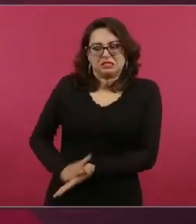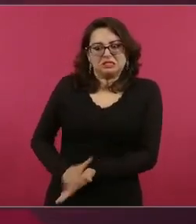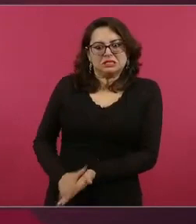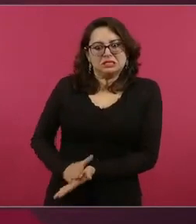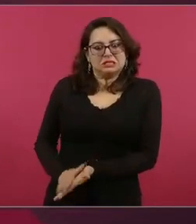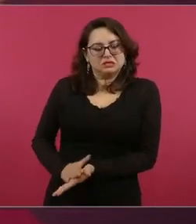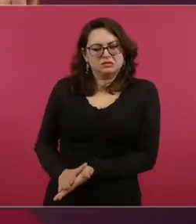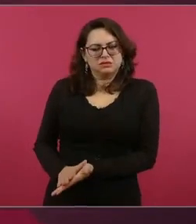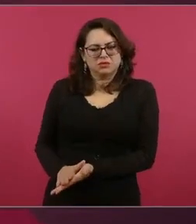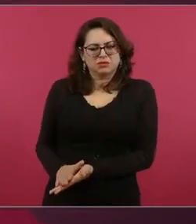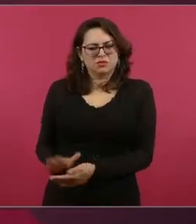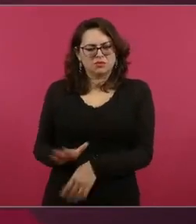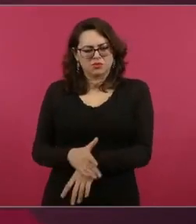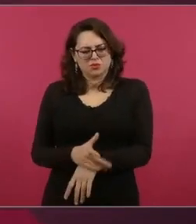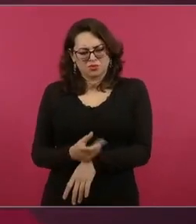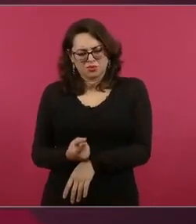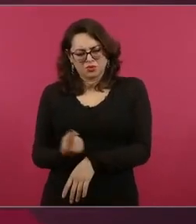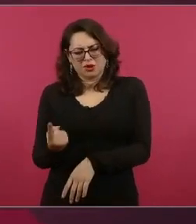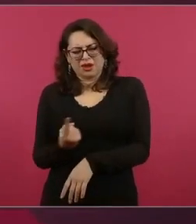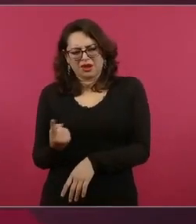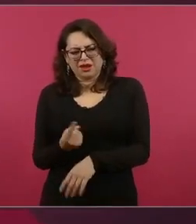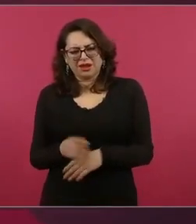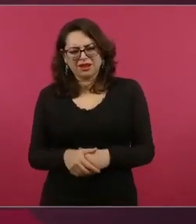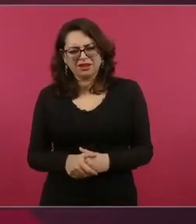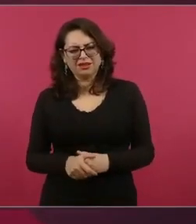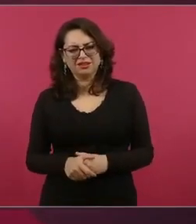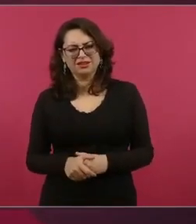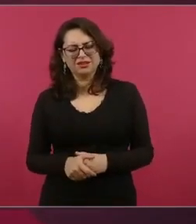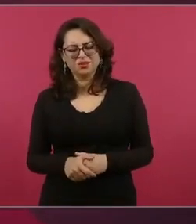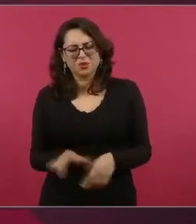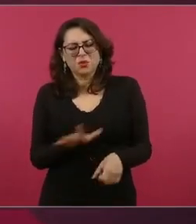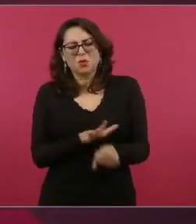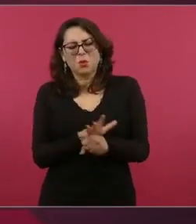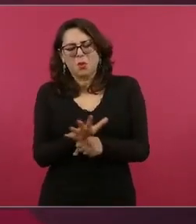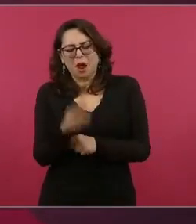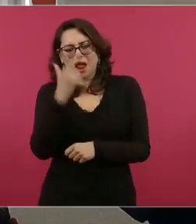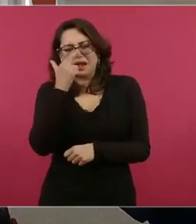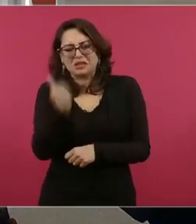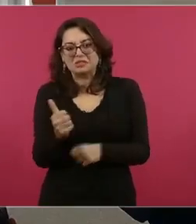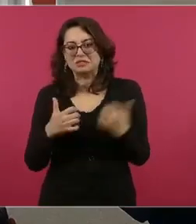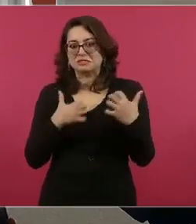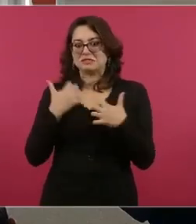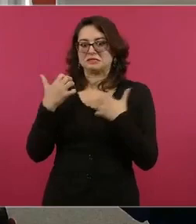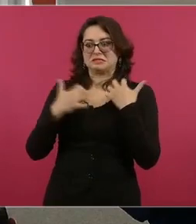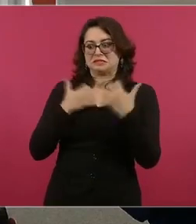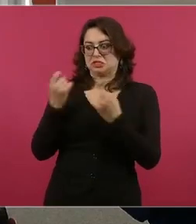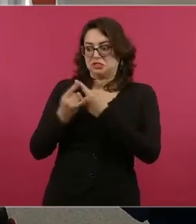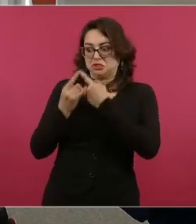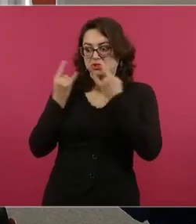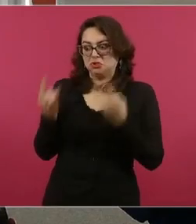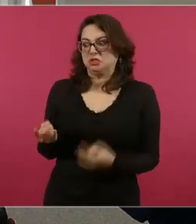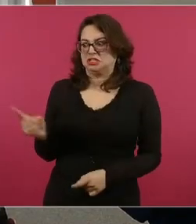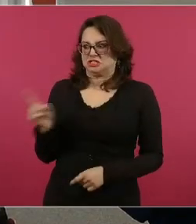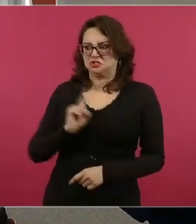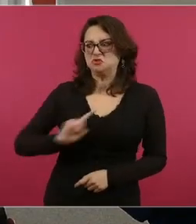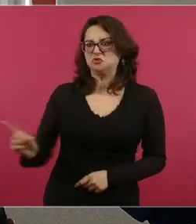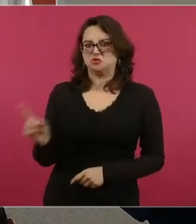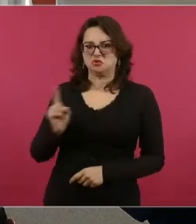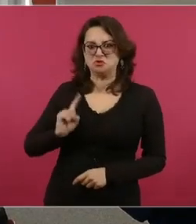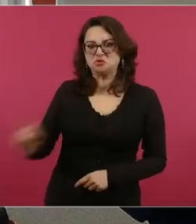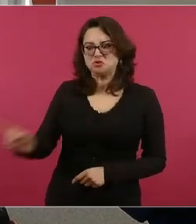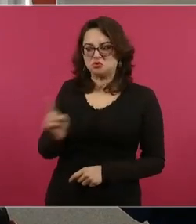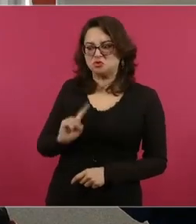Somos libres, somos libres, libres y que cada quien decida. Y dicen,